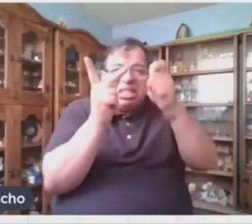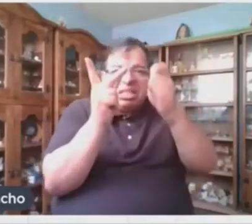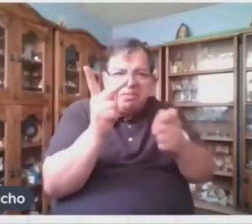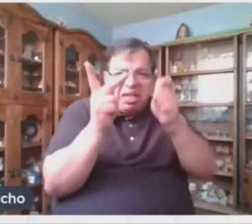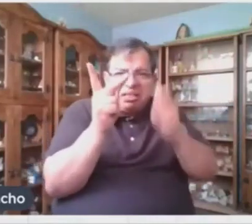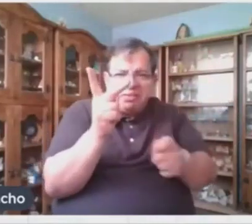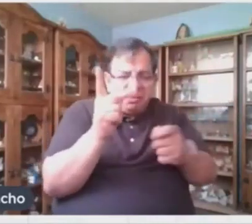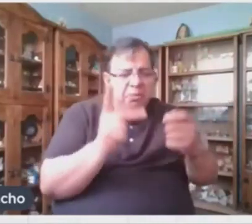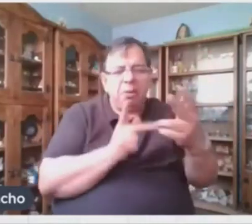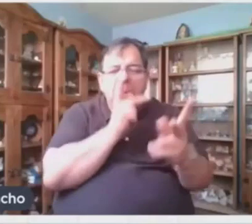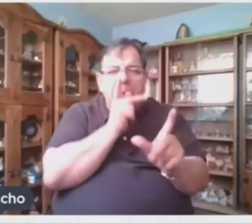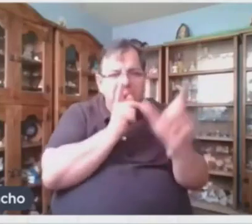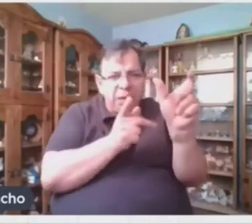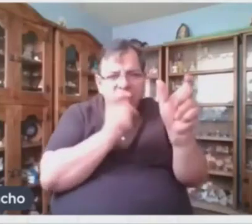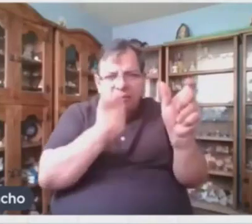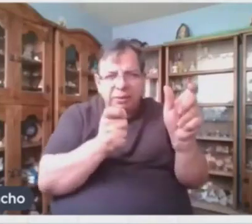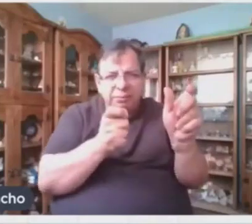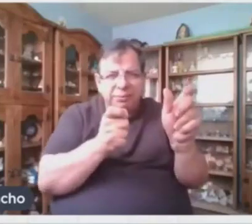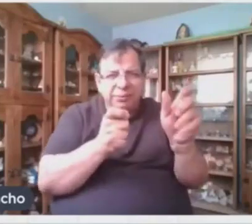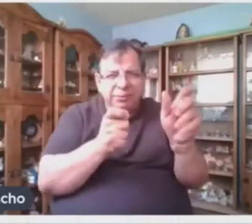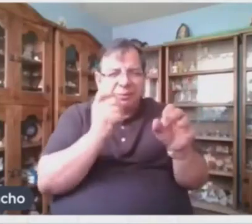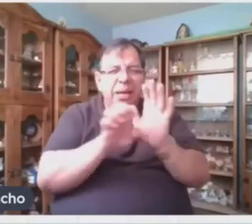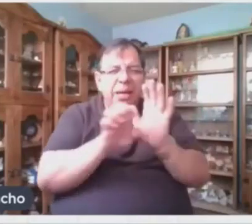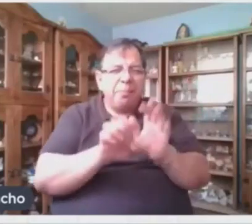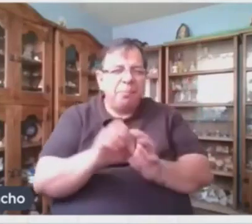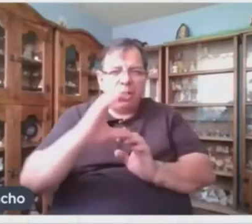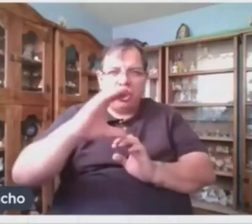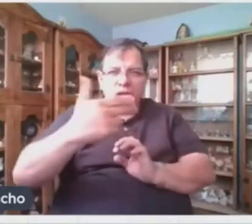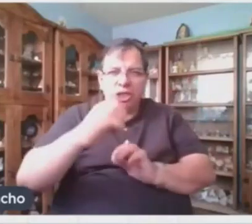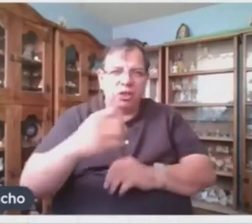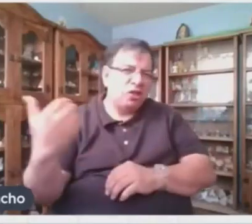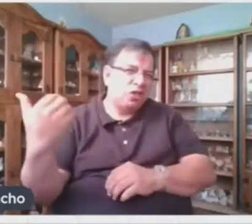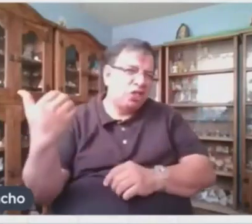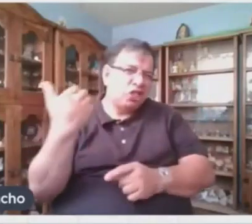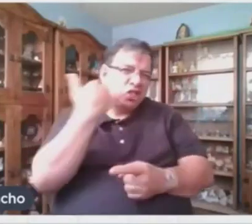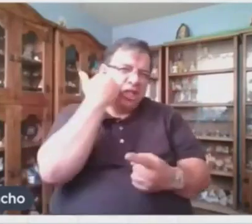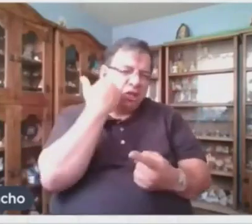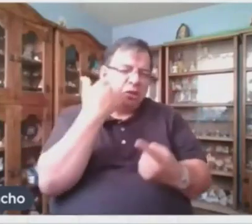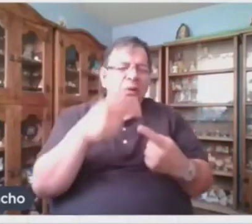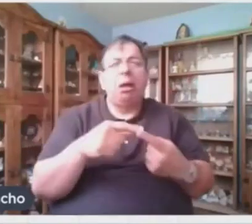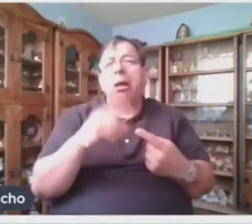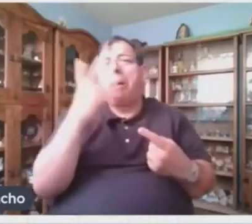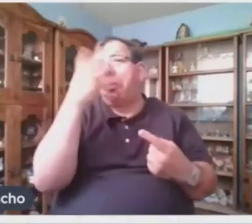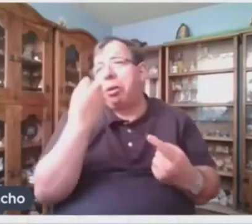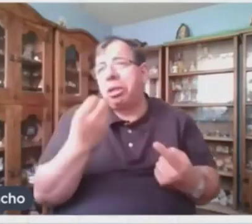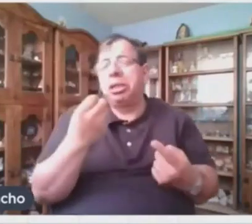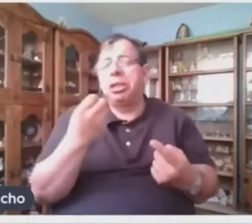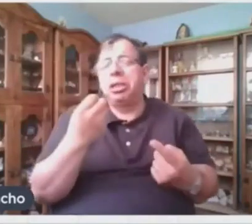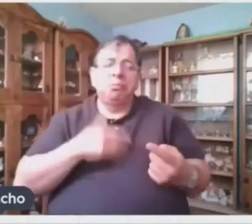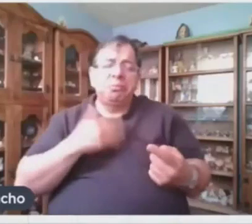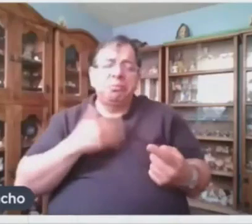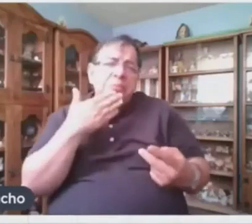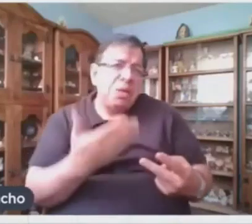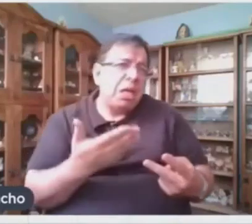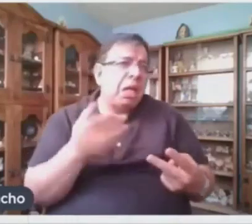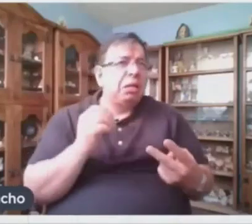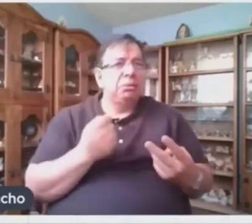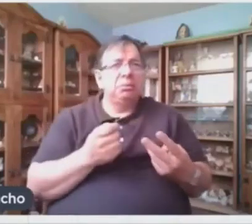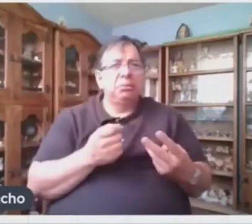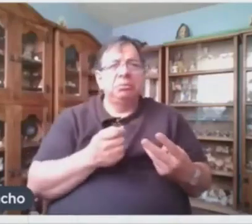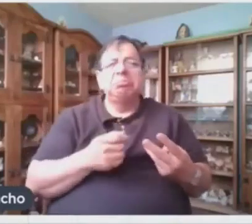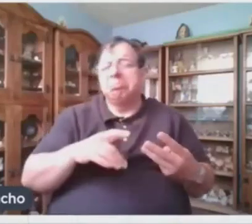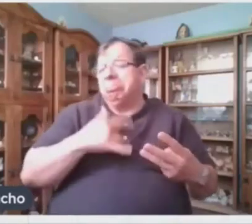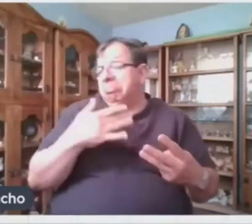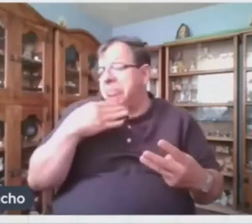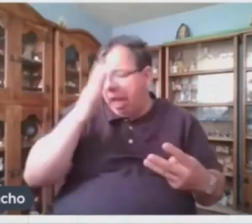Por ejemplo Chido Chido que puede ser Bonito, agradable Bueno, está bien Me